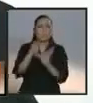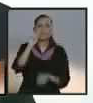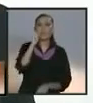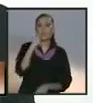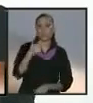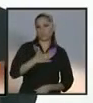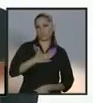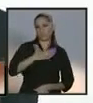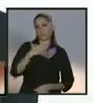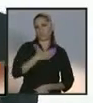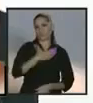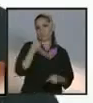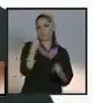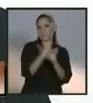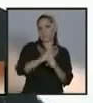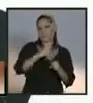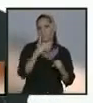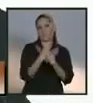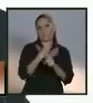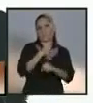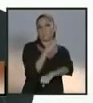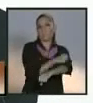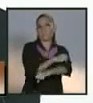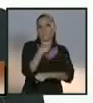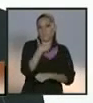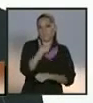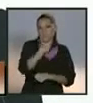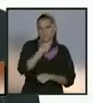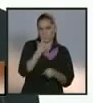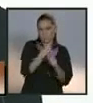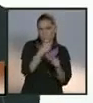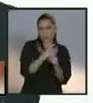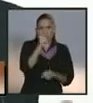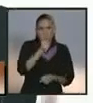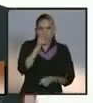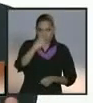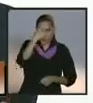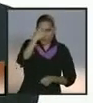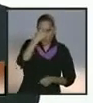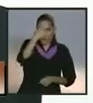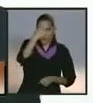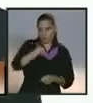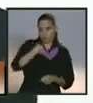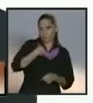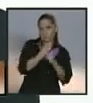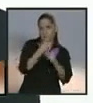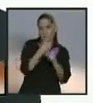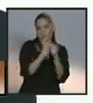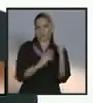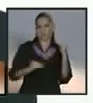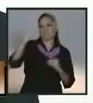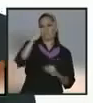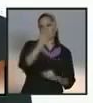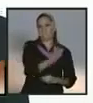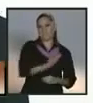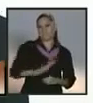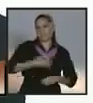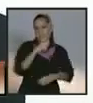Siempre han estado obsesionados años con el poder. Pero ahora, en esta